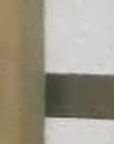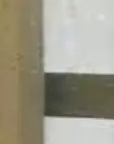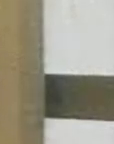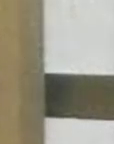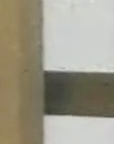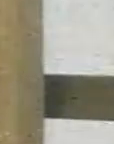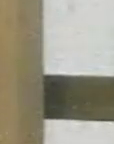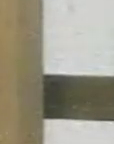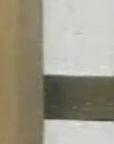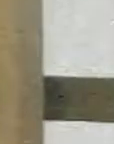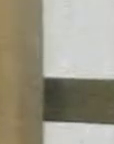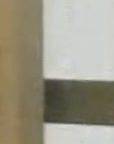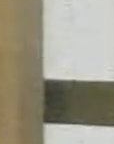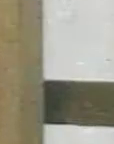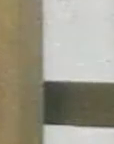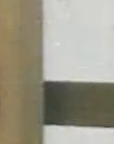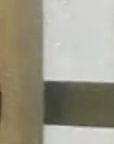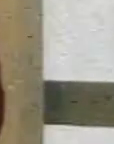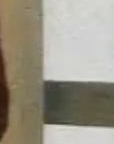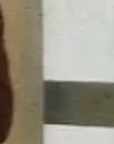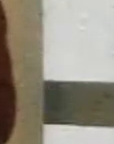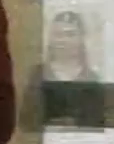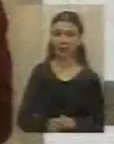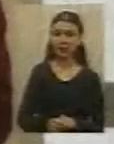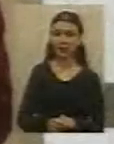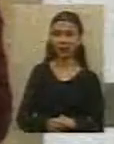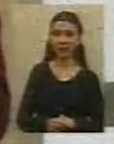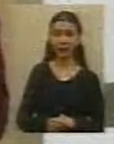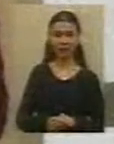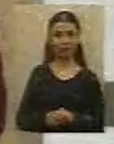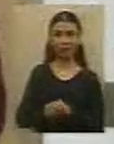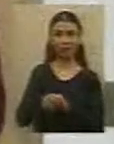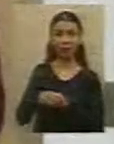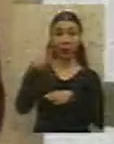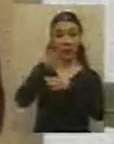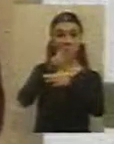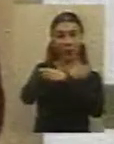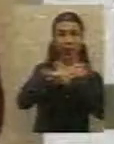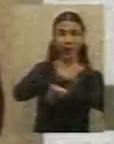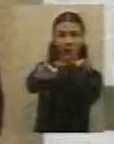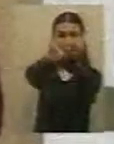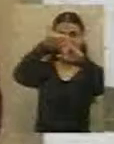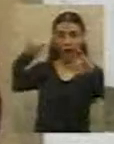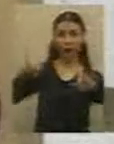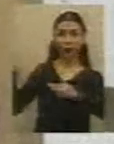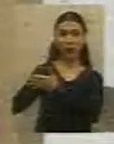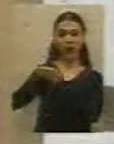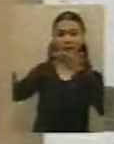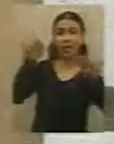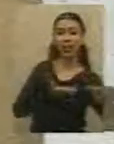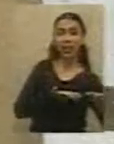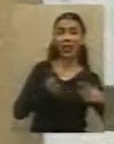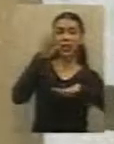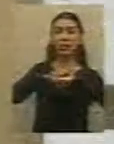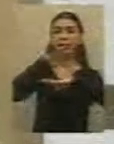Bien, continuamos en Panorama de Noticias con toda la actualidad. Lo anticipó hace instante nada más Marcelo Hernández, ya está con nosotros,